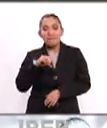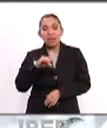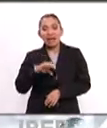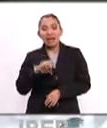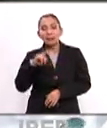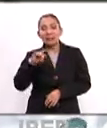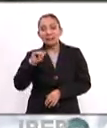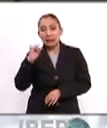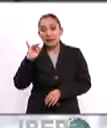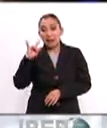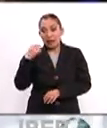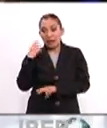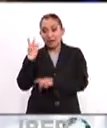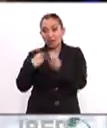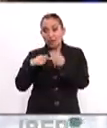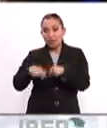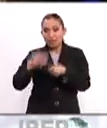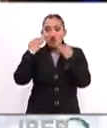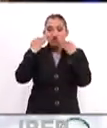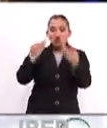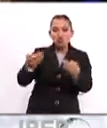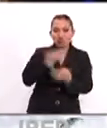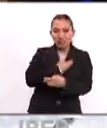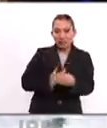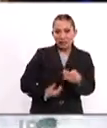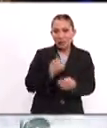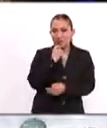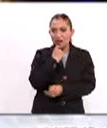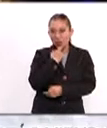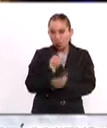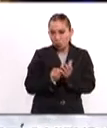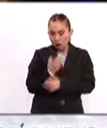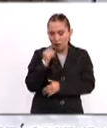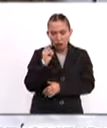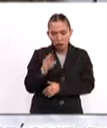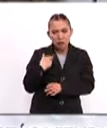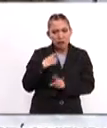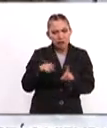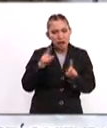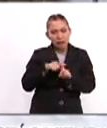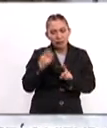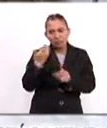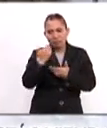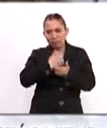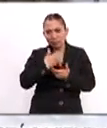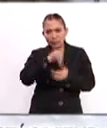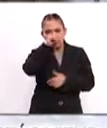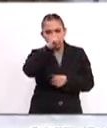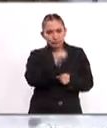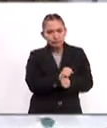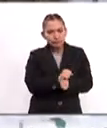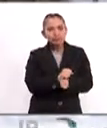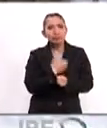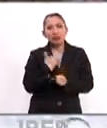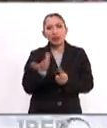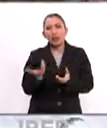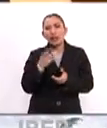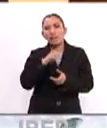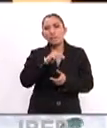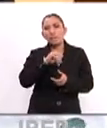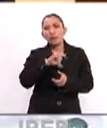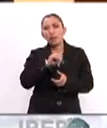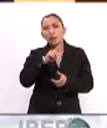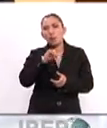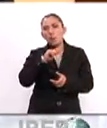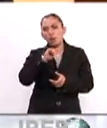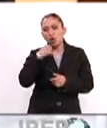y Ivanka Trump en la toma de posición, expresiones públicas que han tenido varios funcionarios, por ejemplo, el secretario de Estado Mike Pompeo,